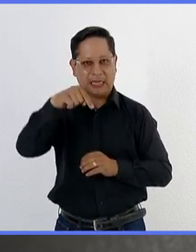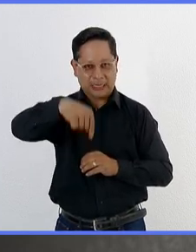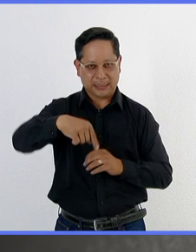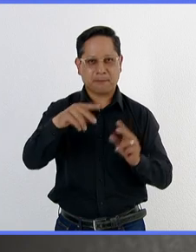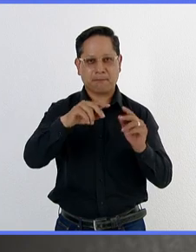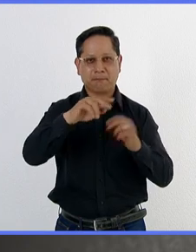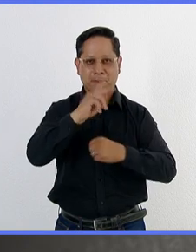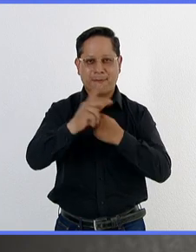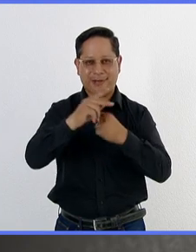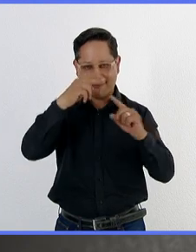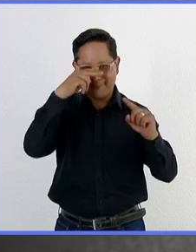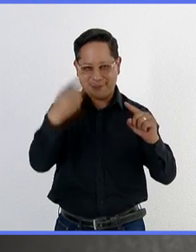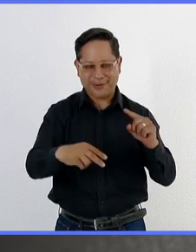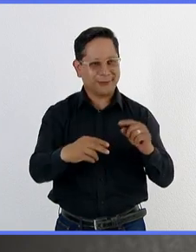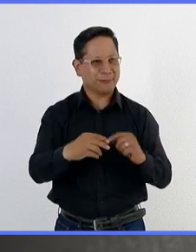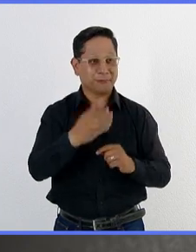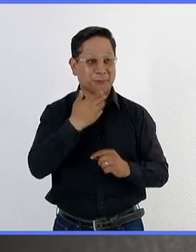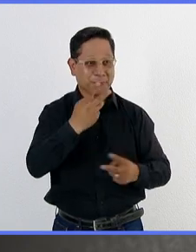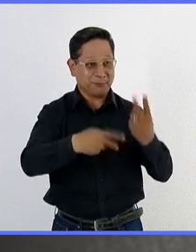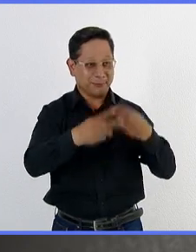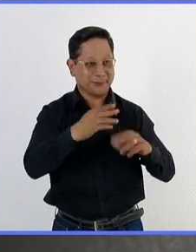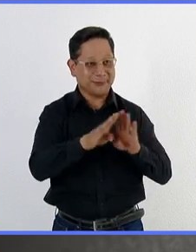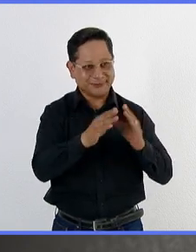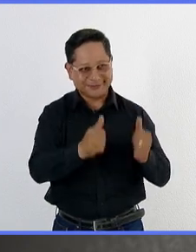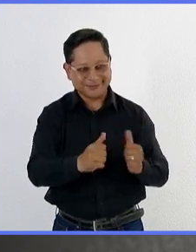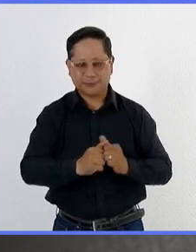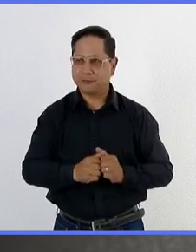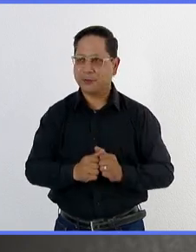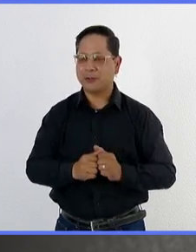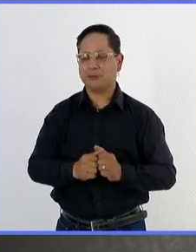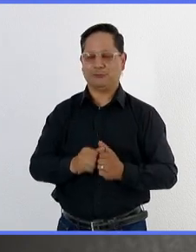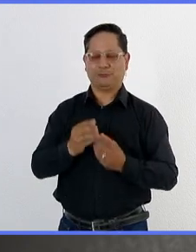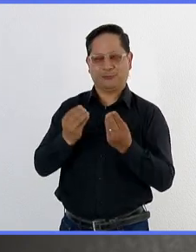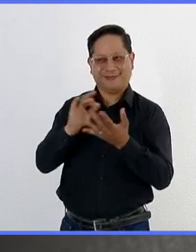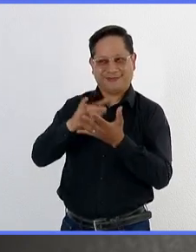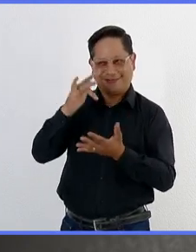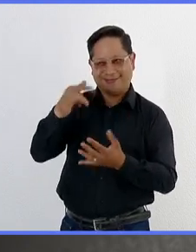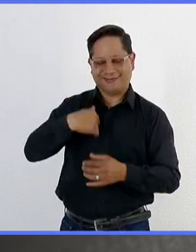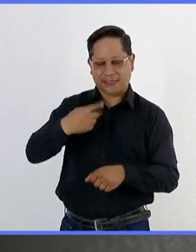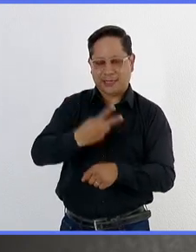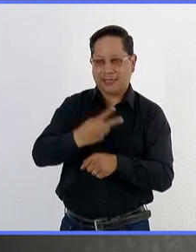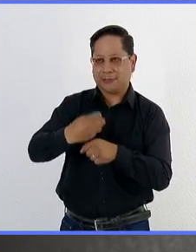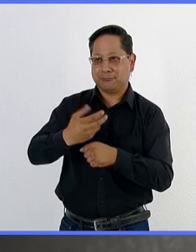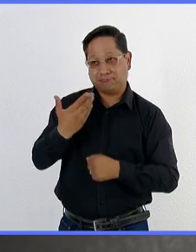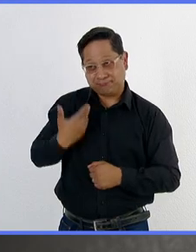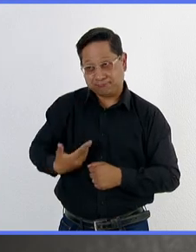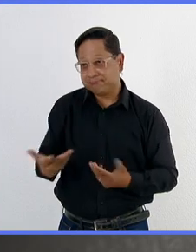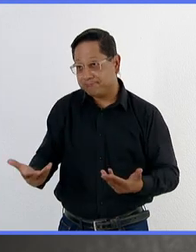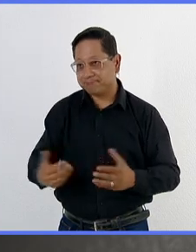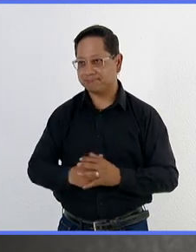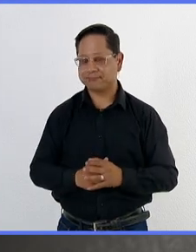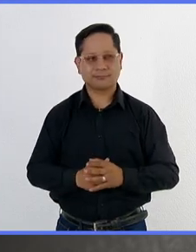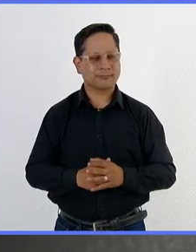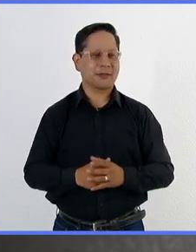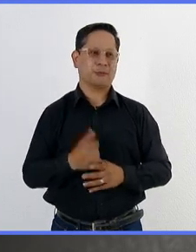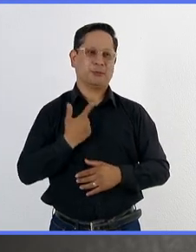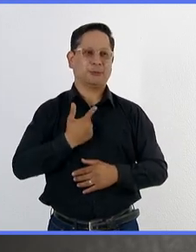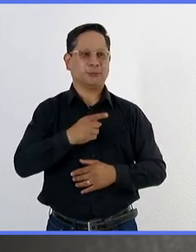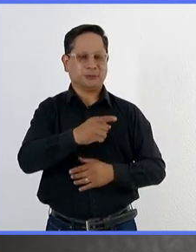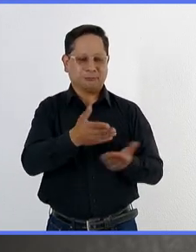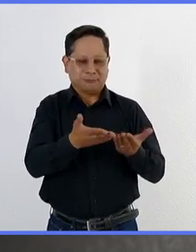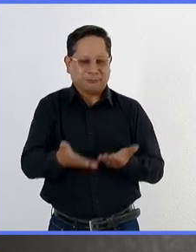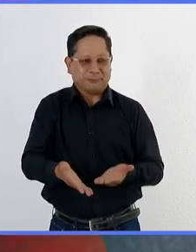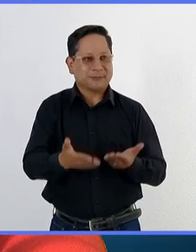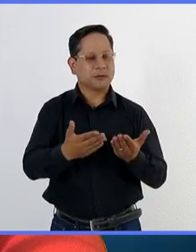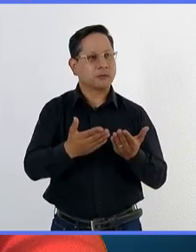de nuestro país. ¿Cómo estás, Maritza? Bienvenida a la UNAM responde. Muchísimas gracias por la invitación. A tus órdenes. Pues un gusto que estés aquí con nosotros